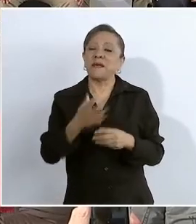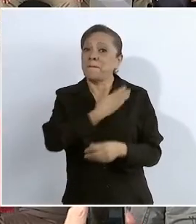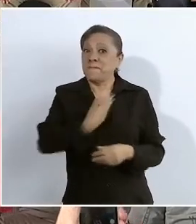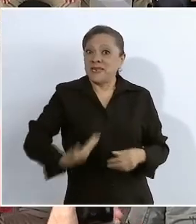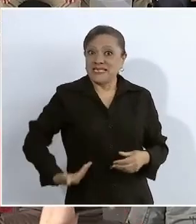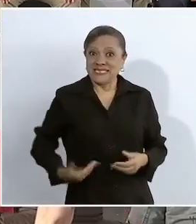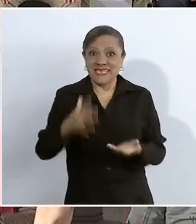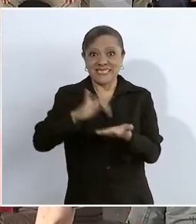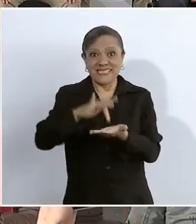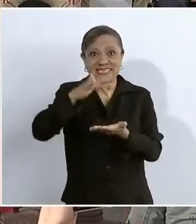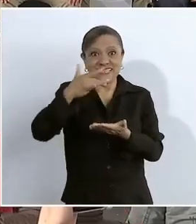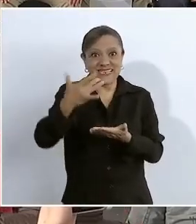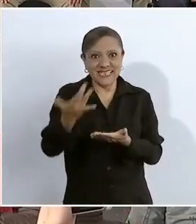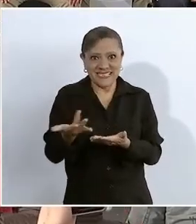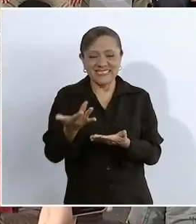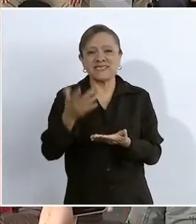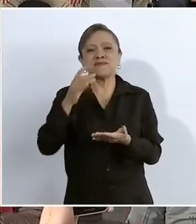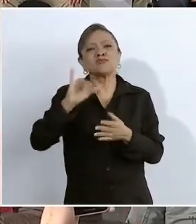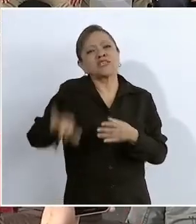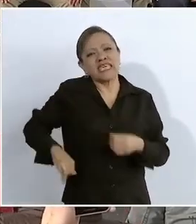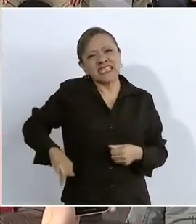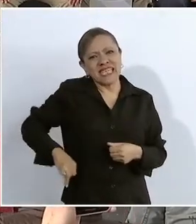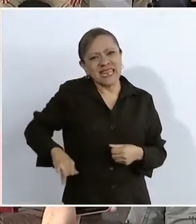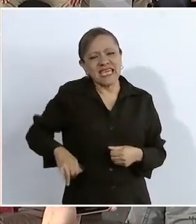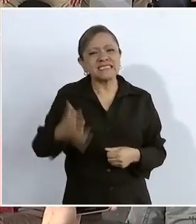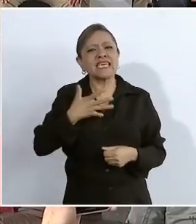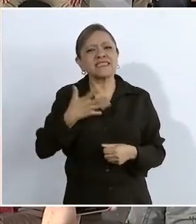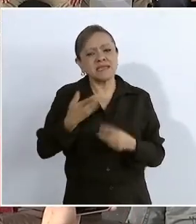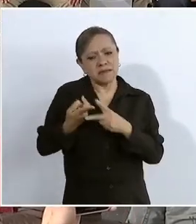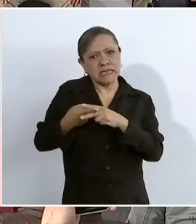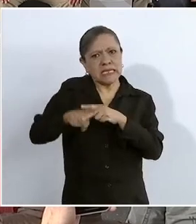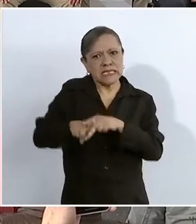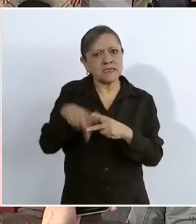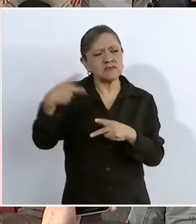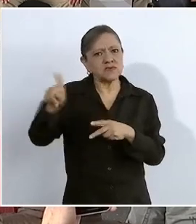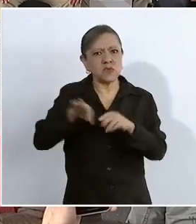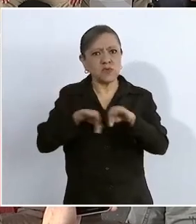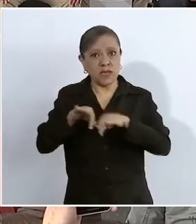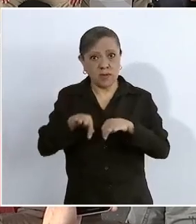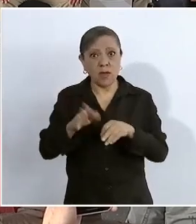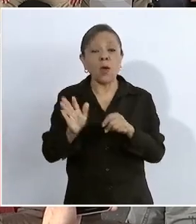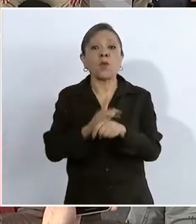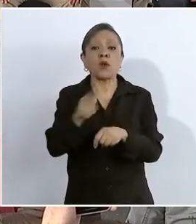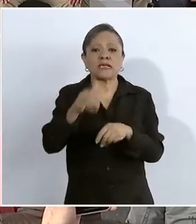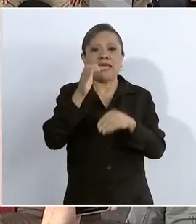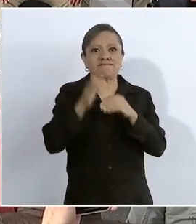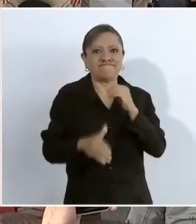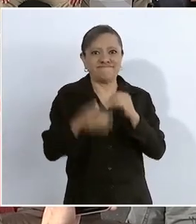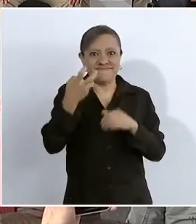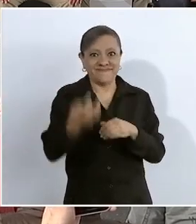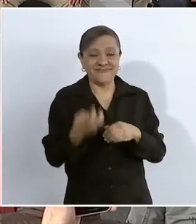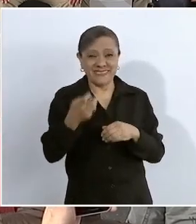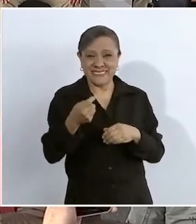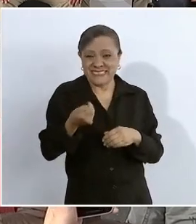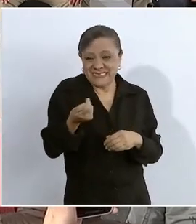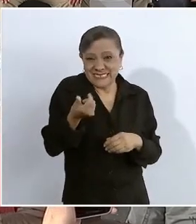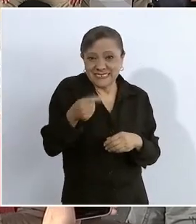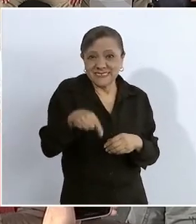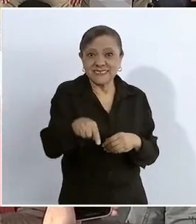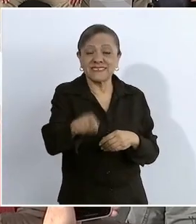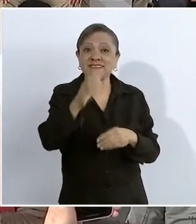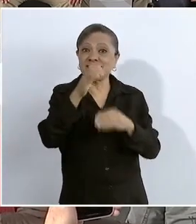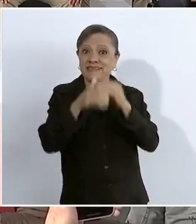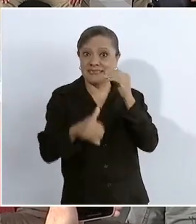que ha tenido desde el inicio de su gestión por la reactivación de esta obra que está a punto de concluir. En el proyecto de